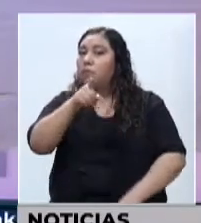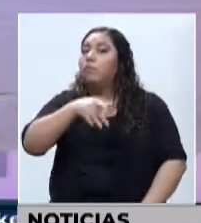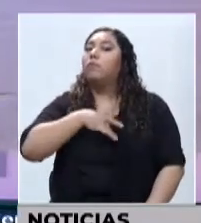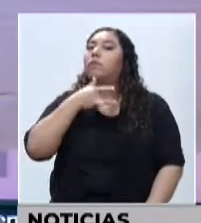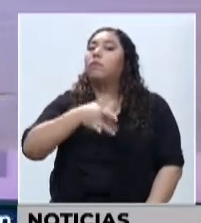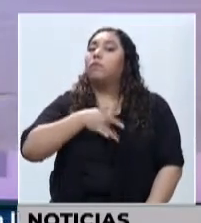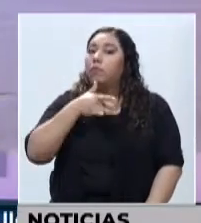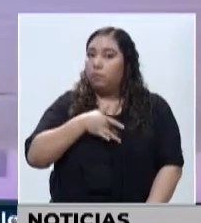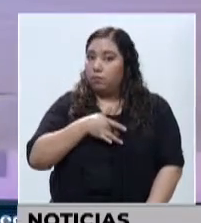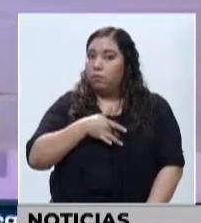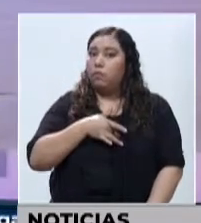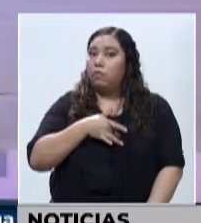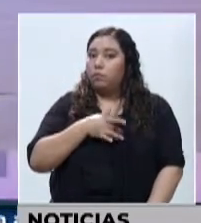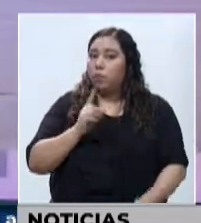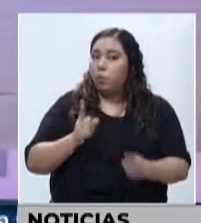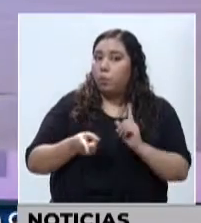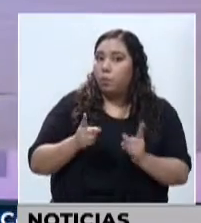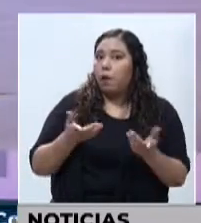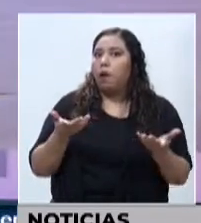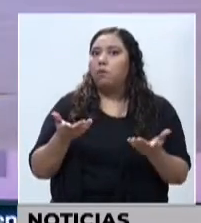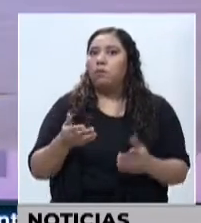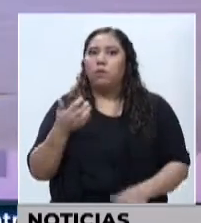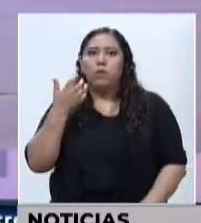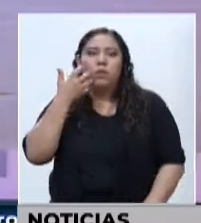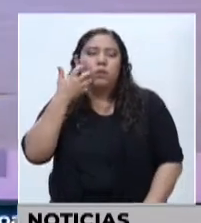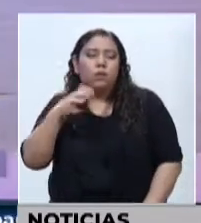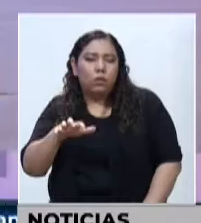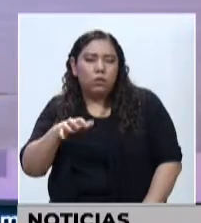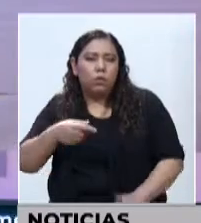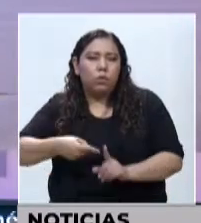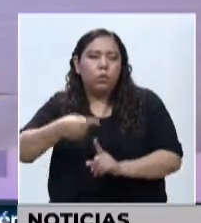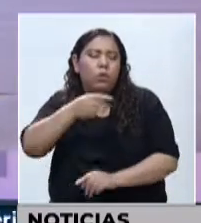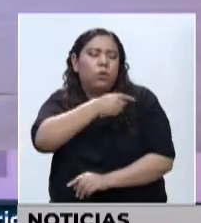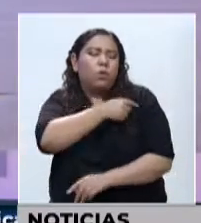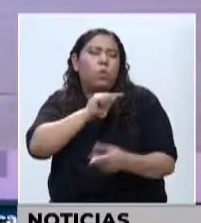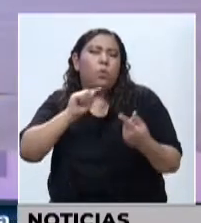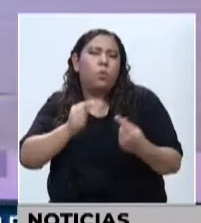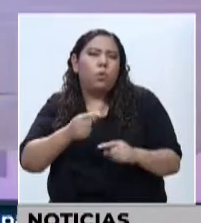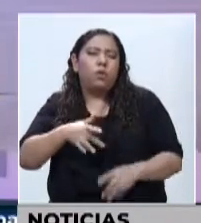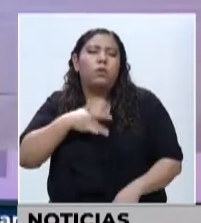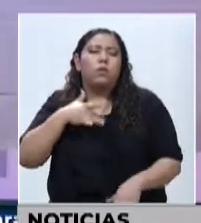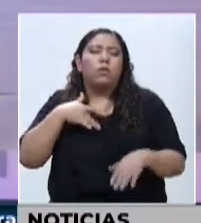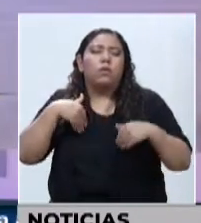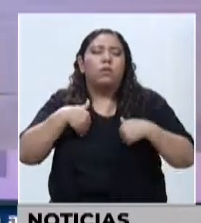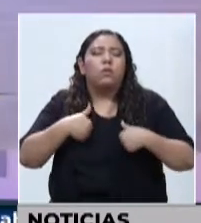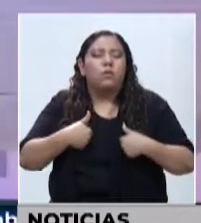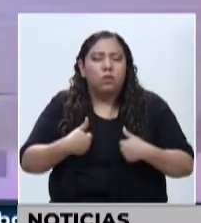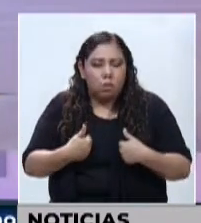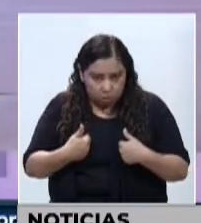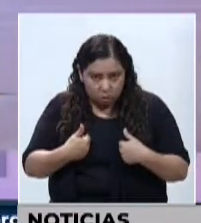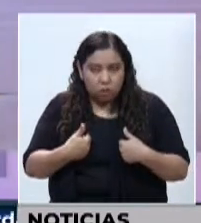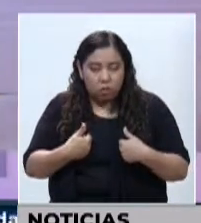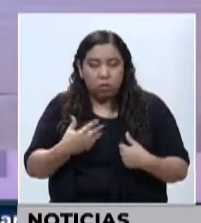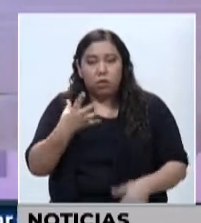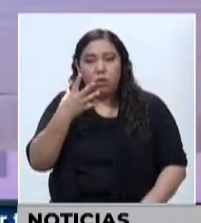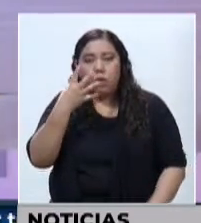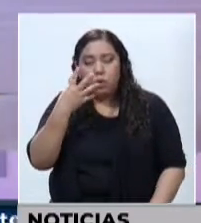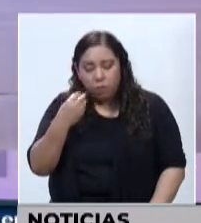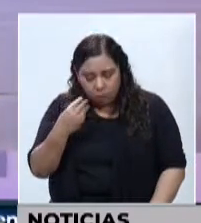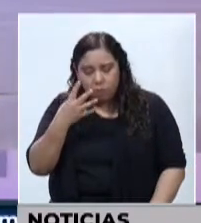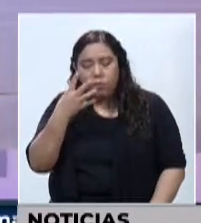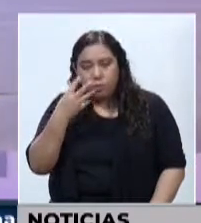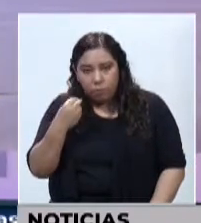síntomas que se pueden sentir? Que puede ser fiebre, dolor en el brazo, un poco de cansancio. Eso produce sueño.